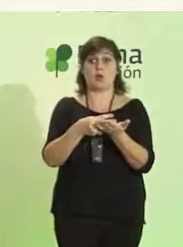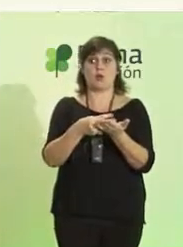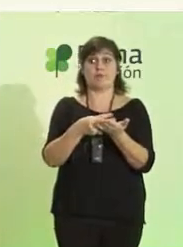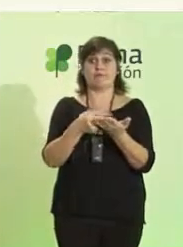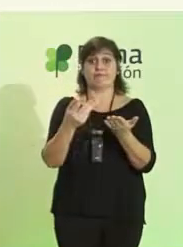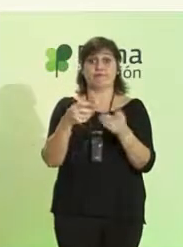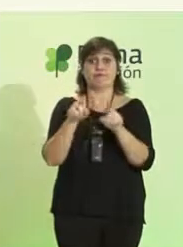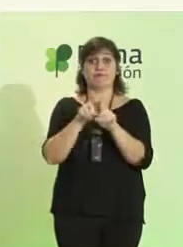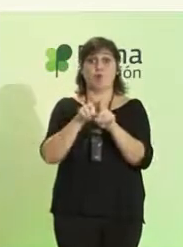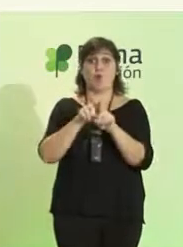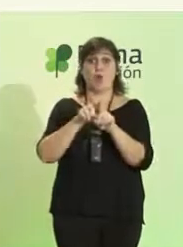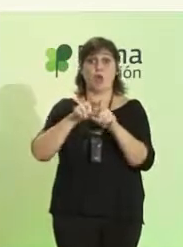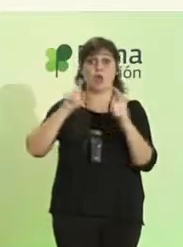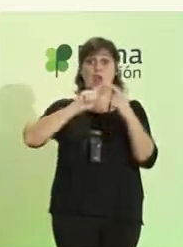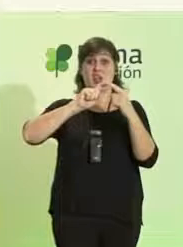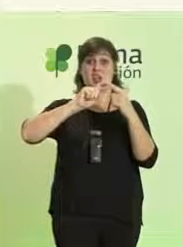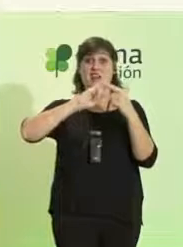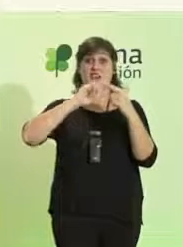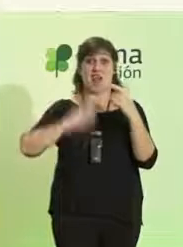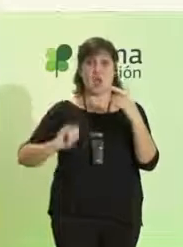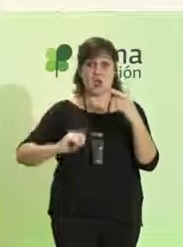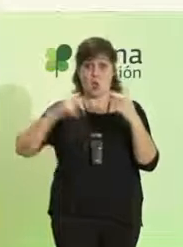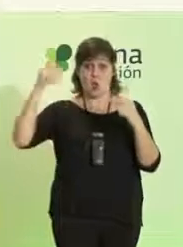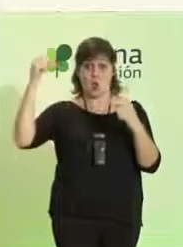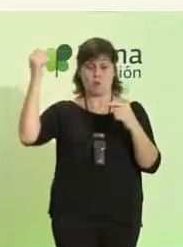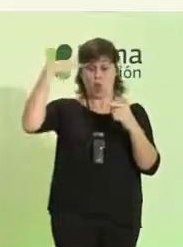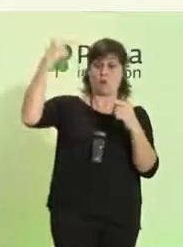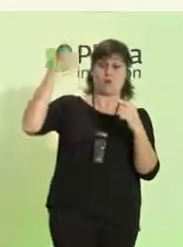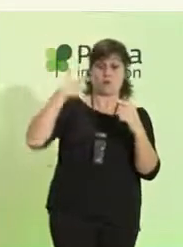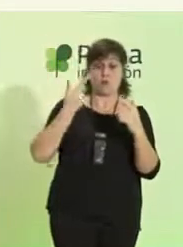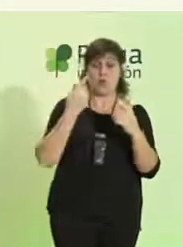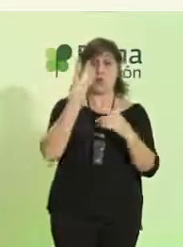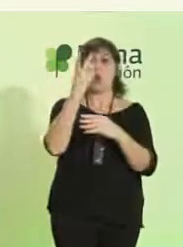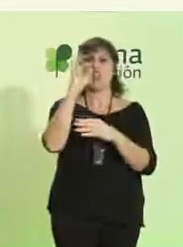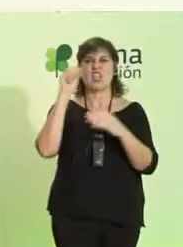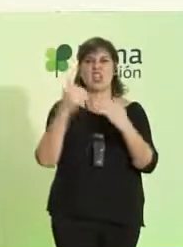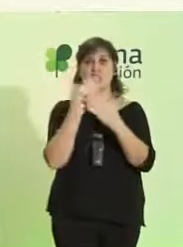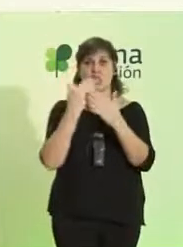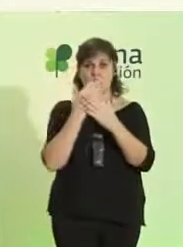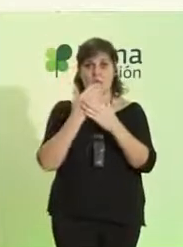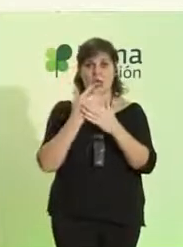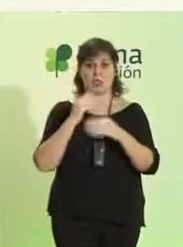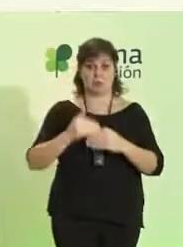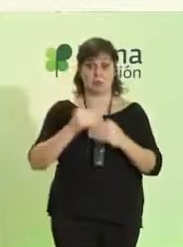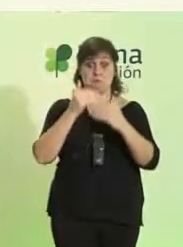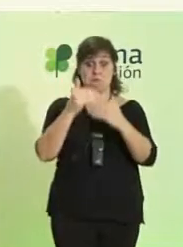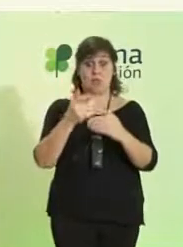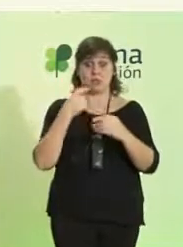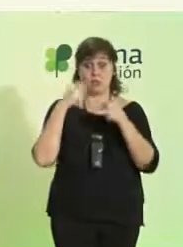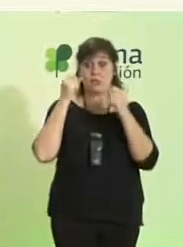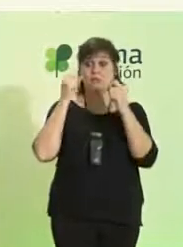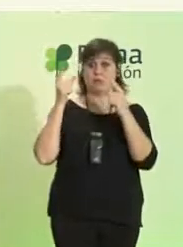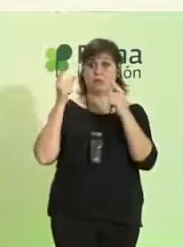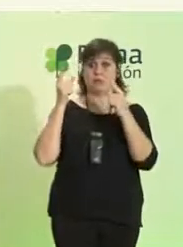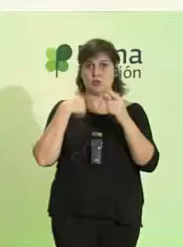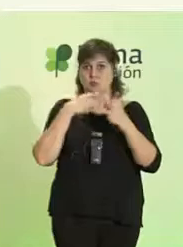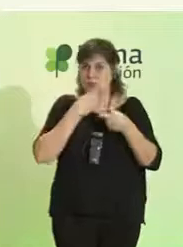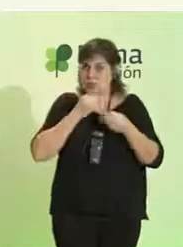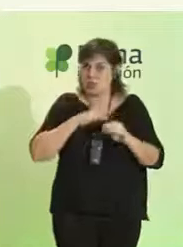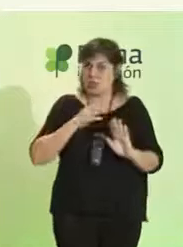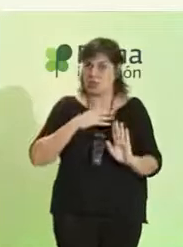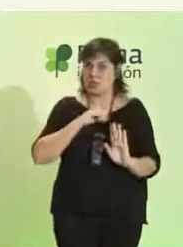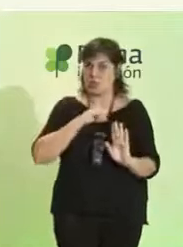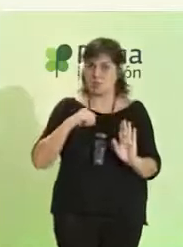en fin, como si me hubiera caído un rayo. Me desperté cuarenta días más tarde, o sea que es mi propia historia, y después,